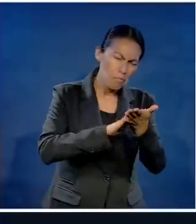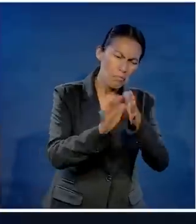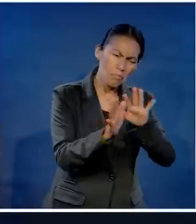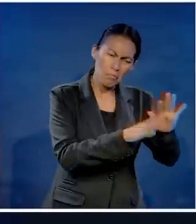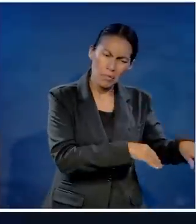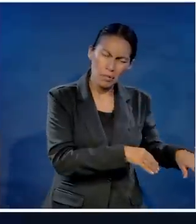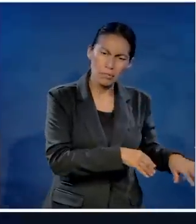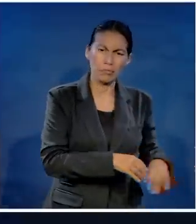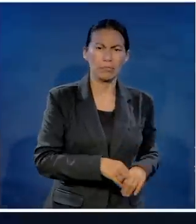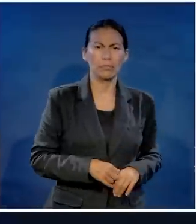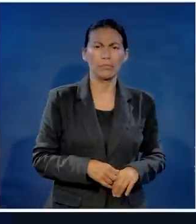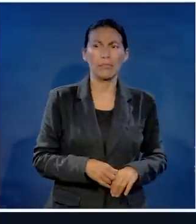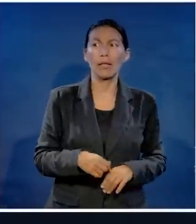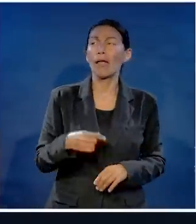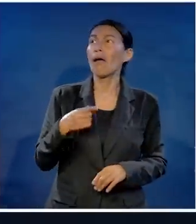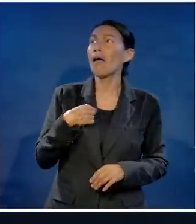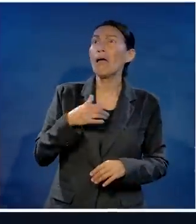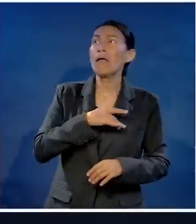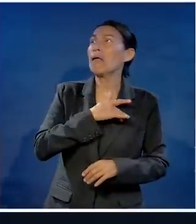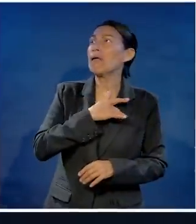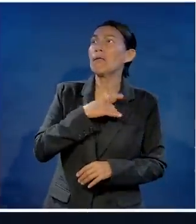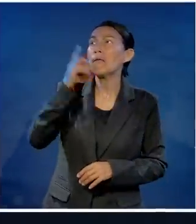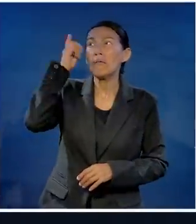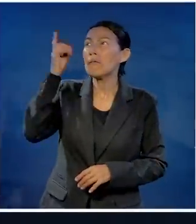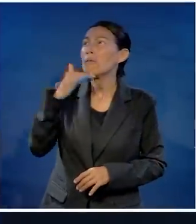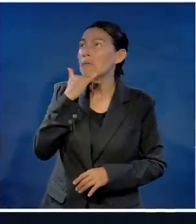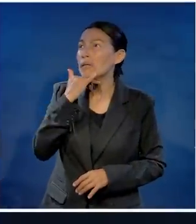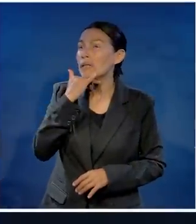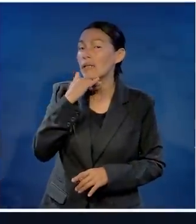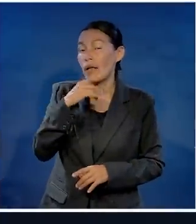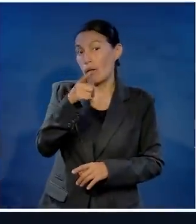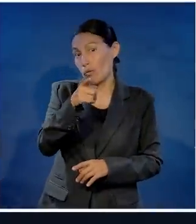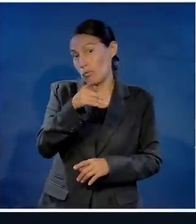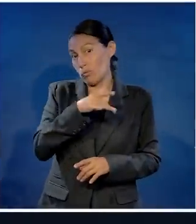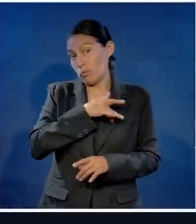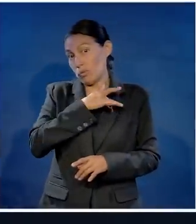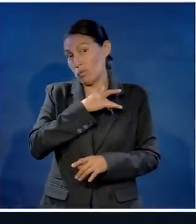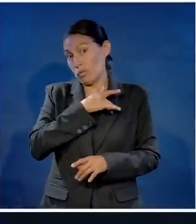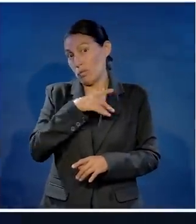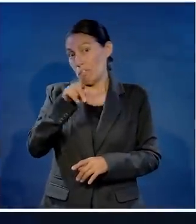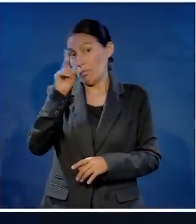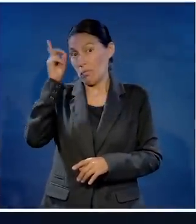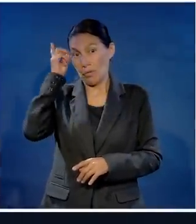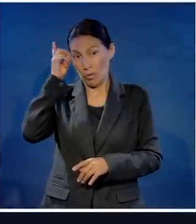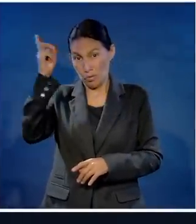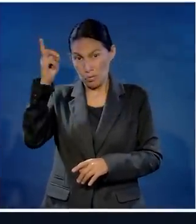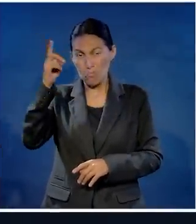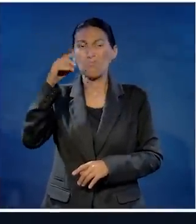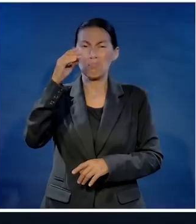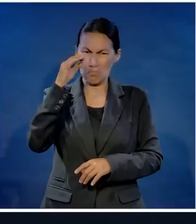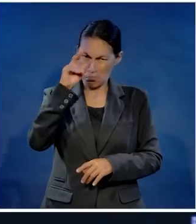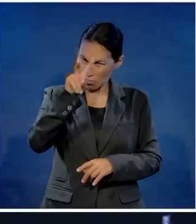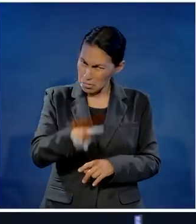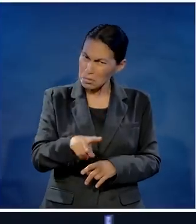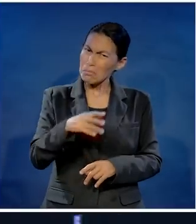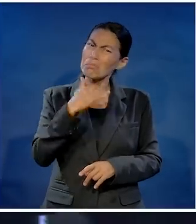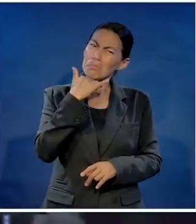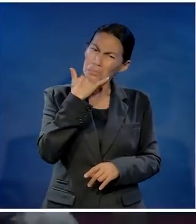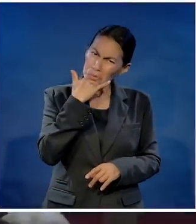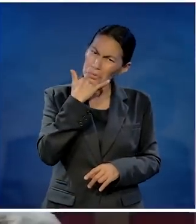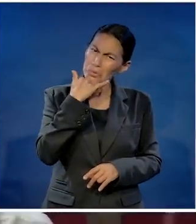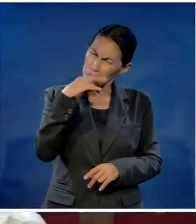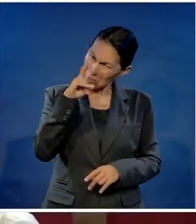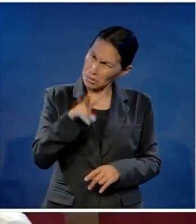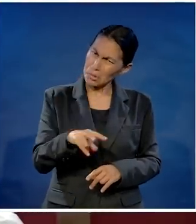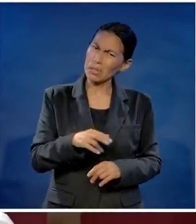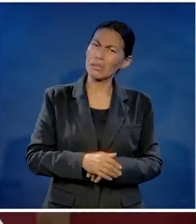Pero Él nos perdona porque Dios no cambia. Dile al de al lado Dios no cambia. Dios no cambia. Dios